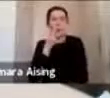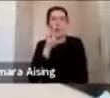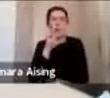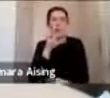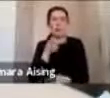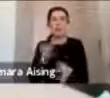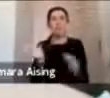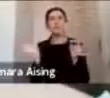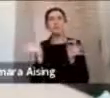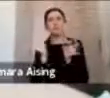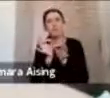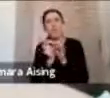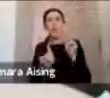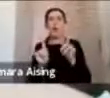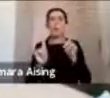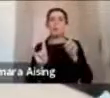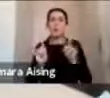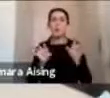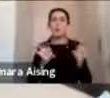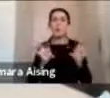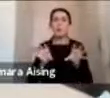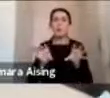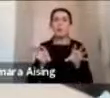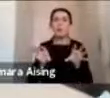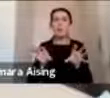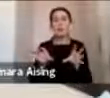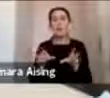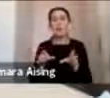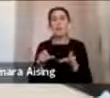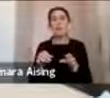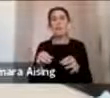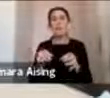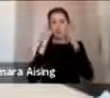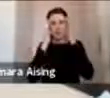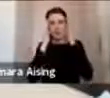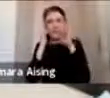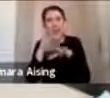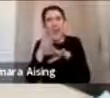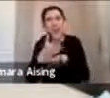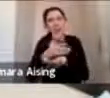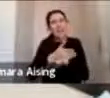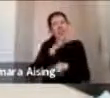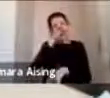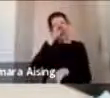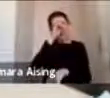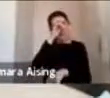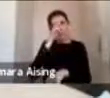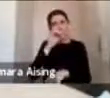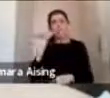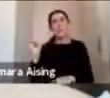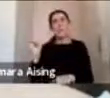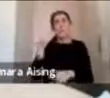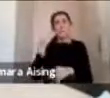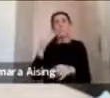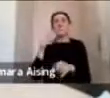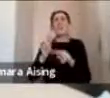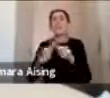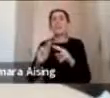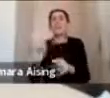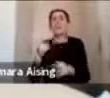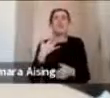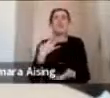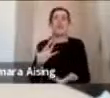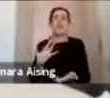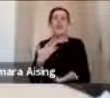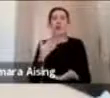tópicos, contar un poco desde la mirada del prehospitalario de esta primera intervención que se realiza muchas veces en